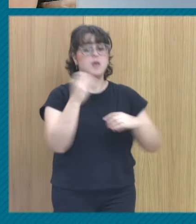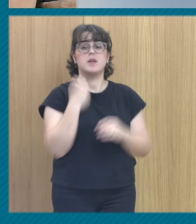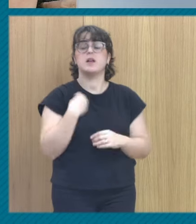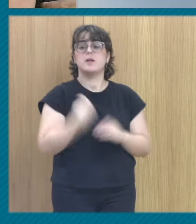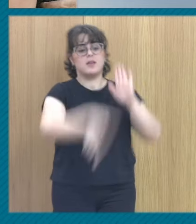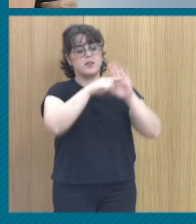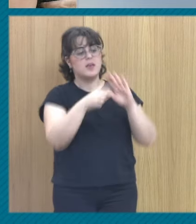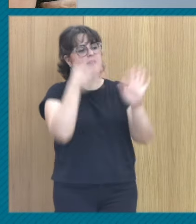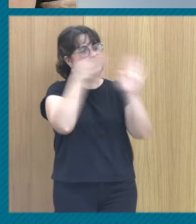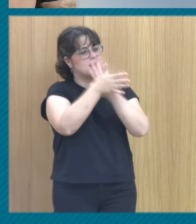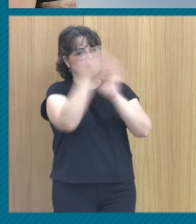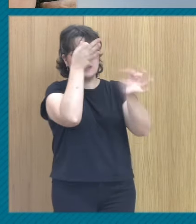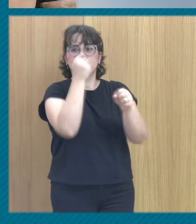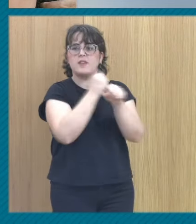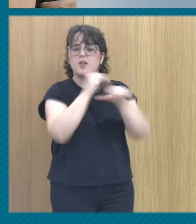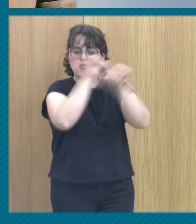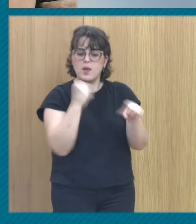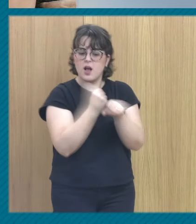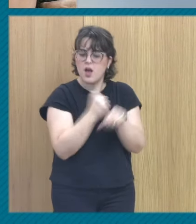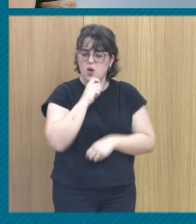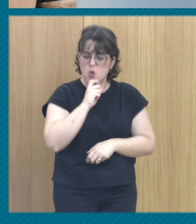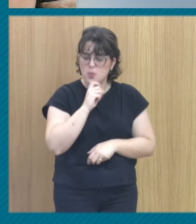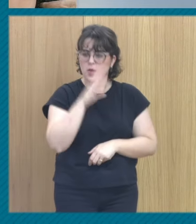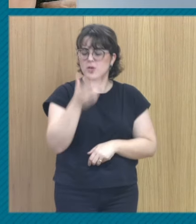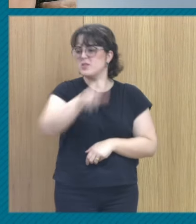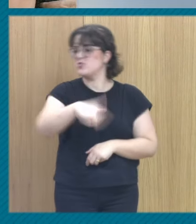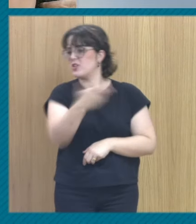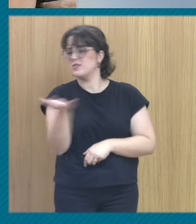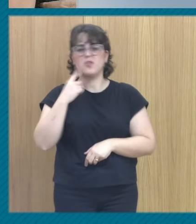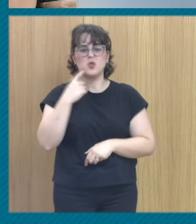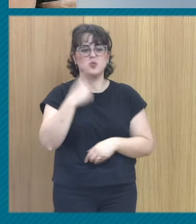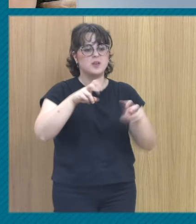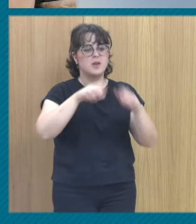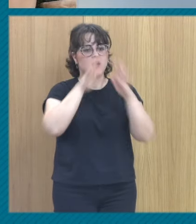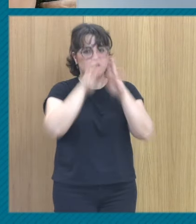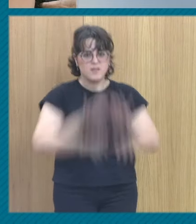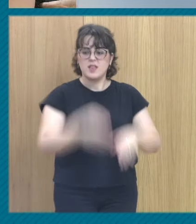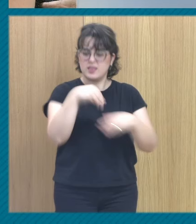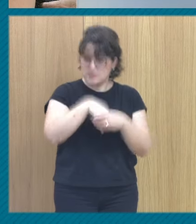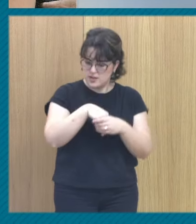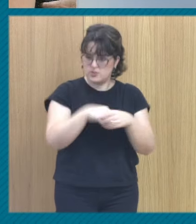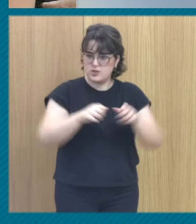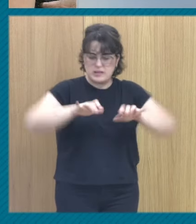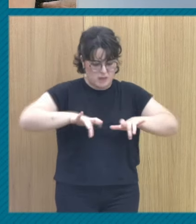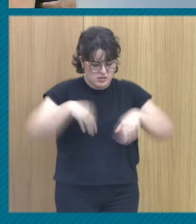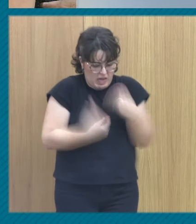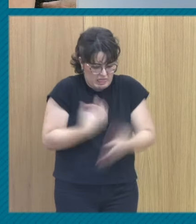que tenían que describir cómo hacían el trabajo. Porque la gente está muy poco acostumbrada a escribir sobre lo que hace dentro del despacho.